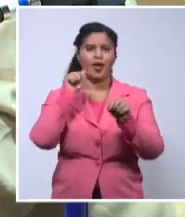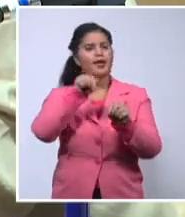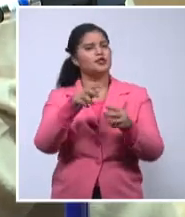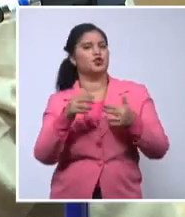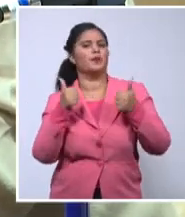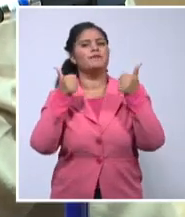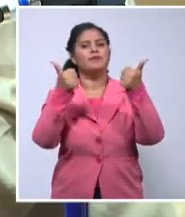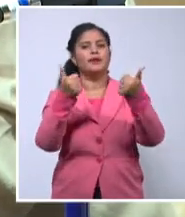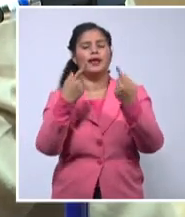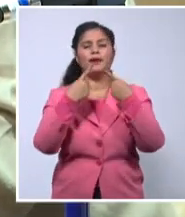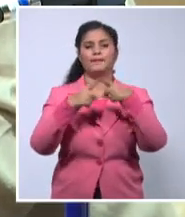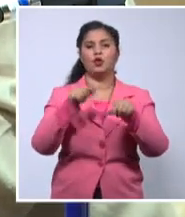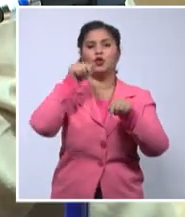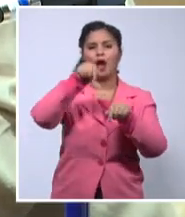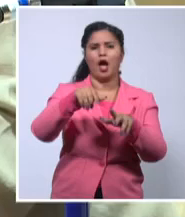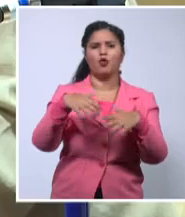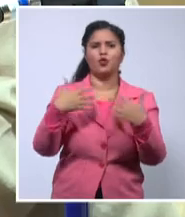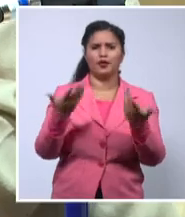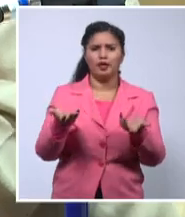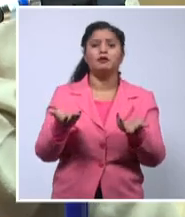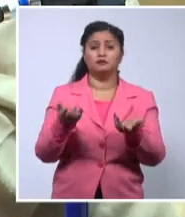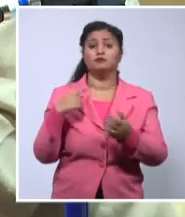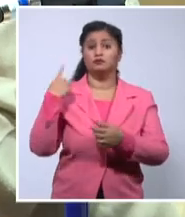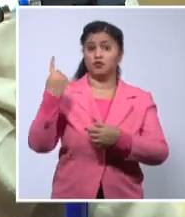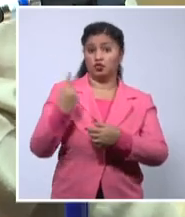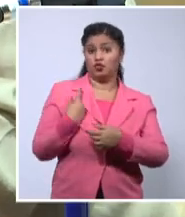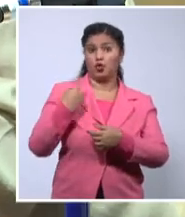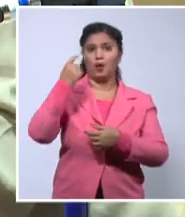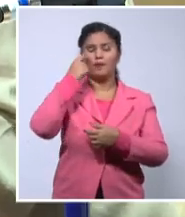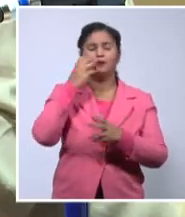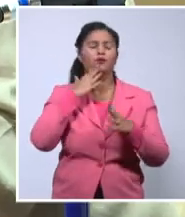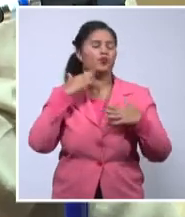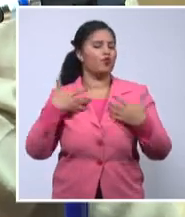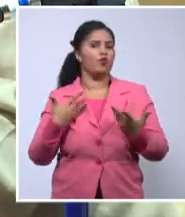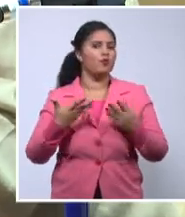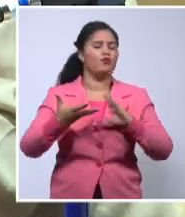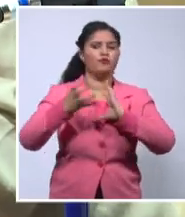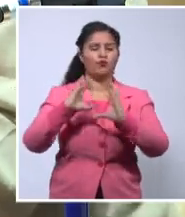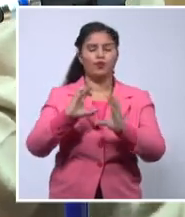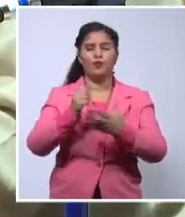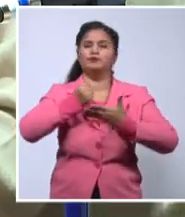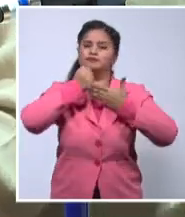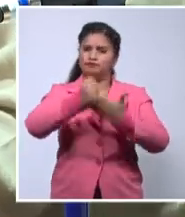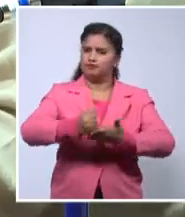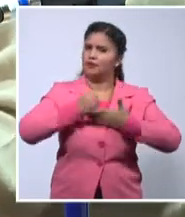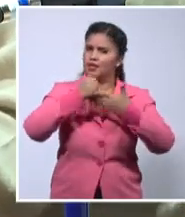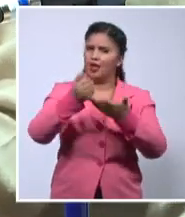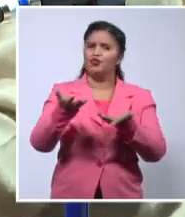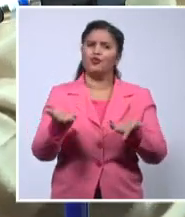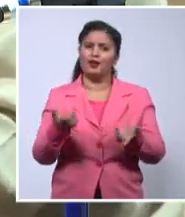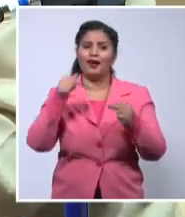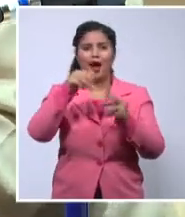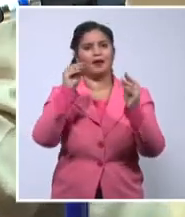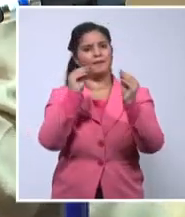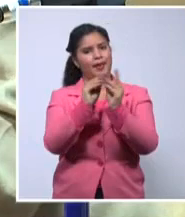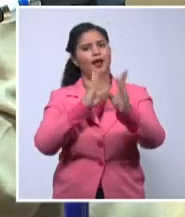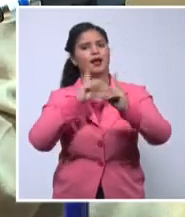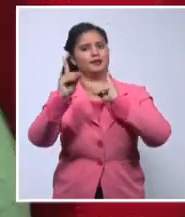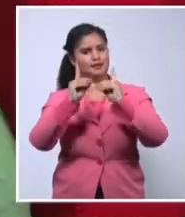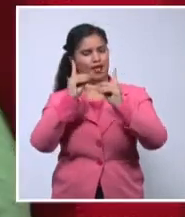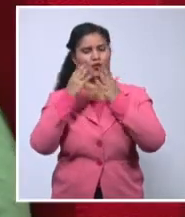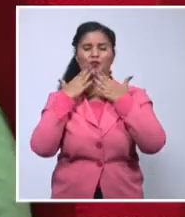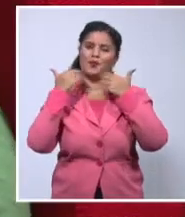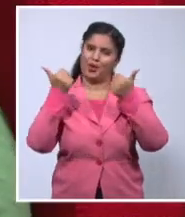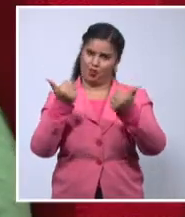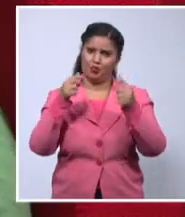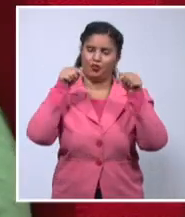eso es algo que siempre es insuficiente. Nosotros creemos que mientras más diálogo vaya, mientras más eficiente sea ese diálogo, mejor van a funcionar nuestras